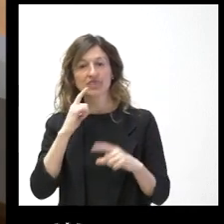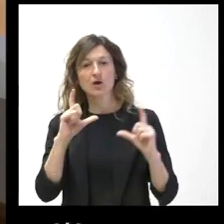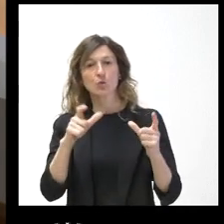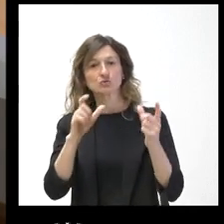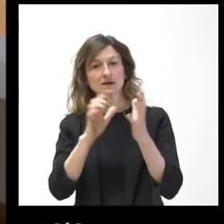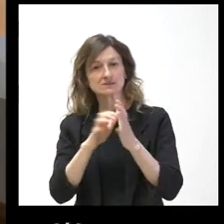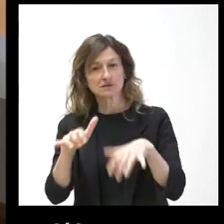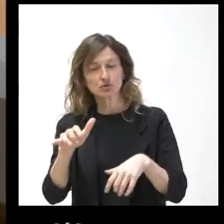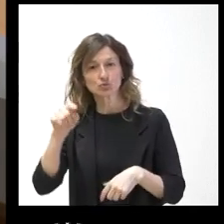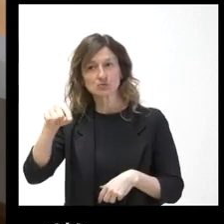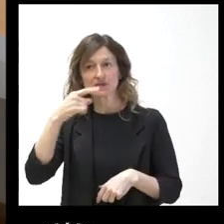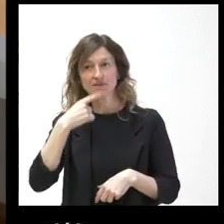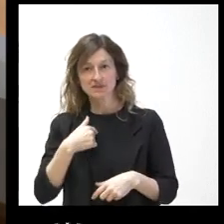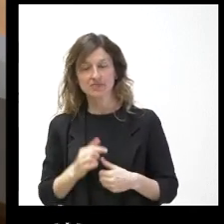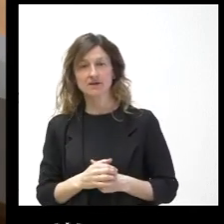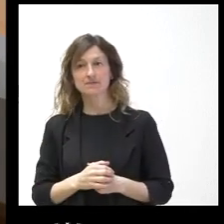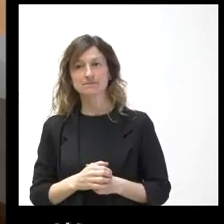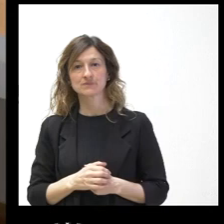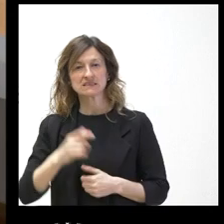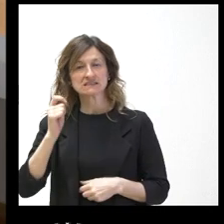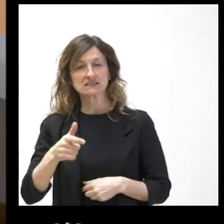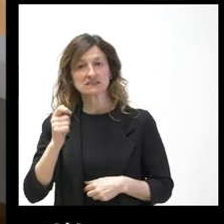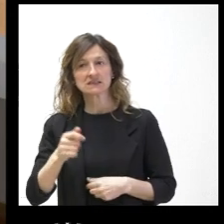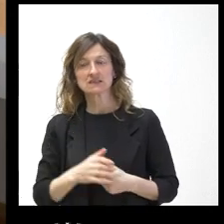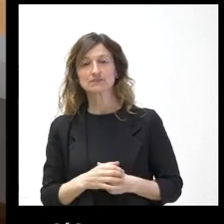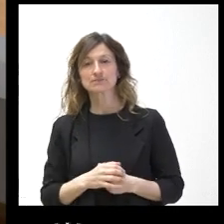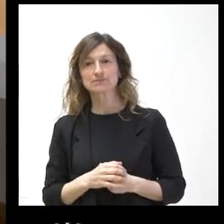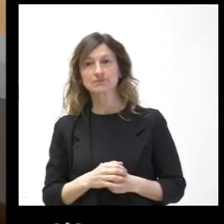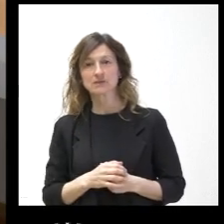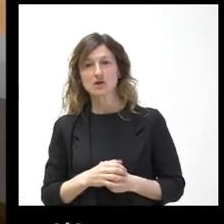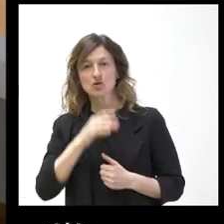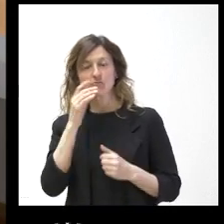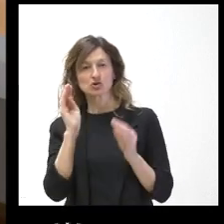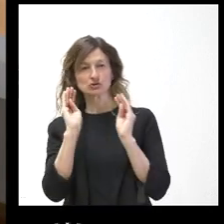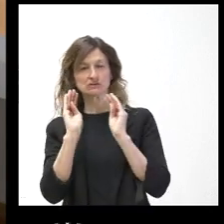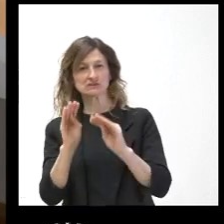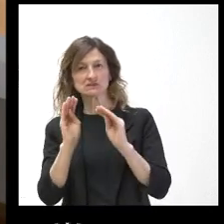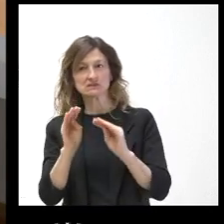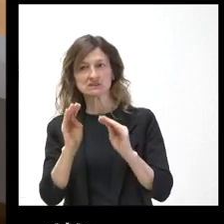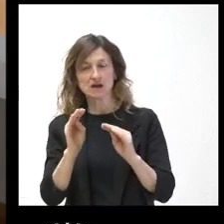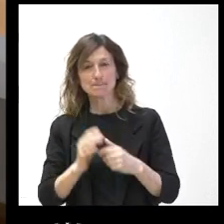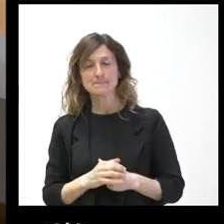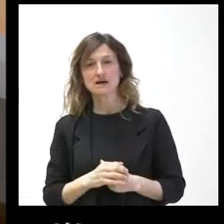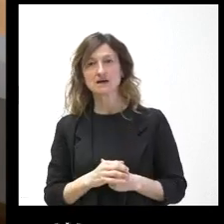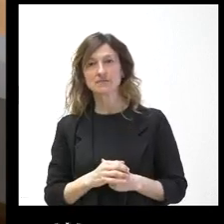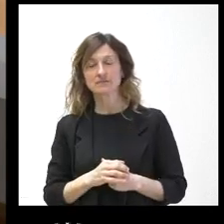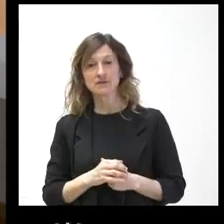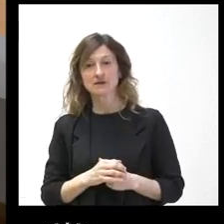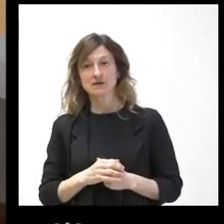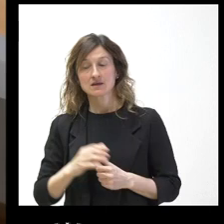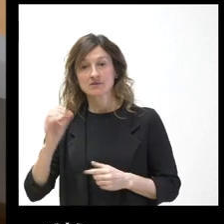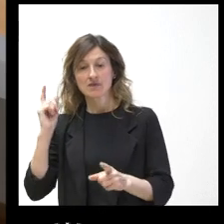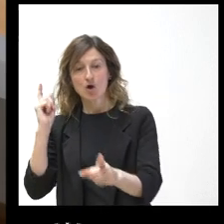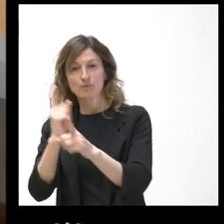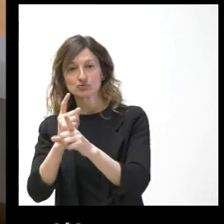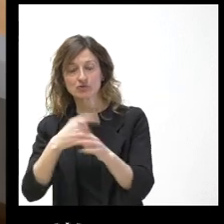Castileón y usted aquí en muchas ocasiones, porque llama la atención que no se hayan admitido enmiendas de la oposición